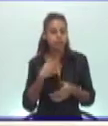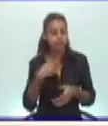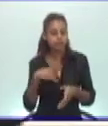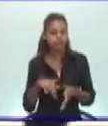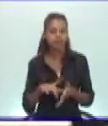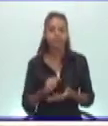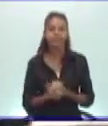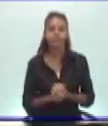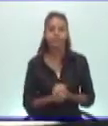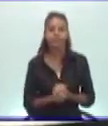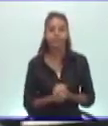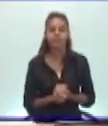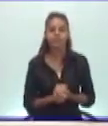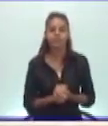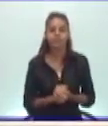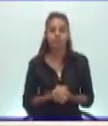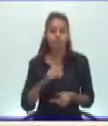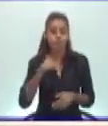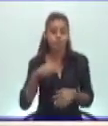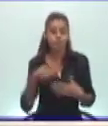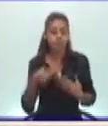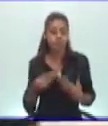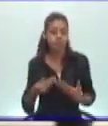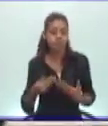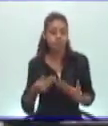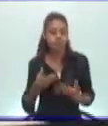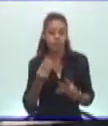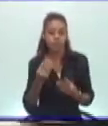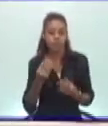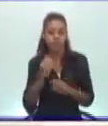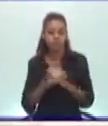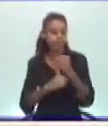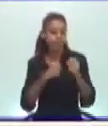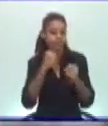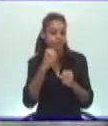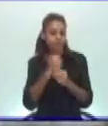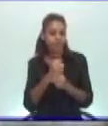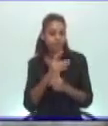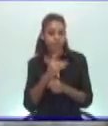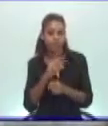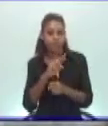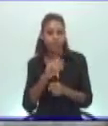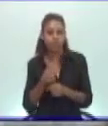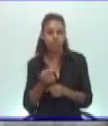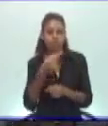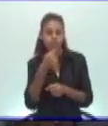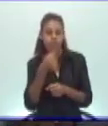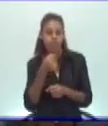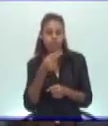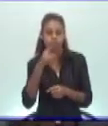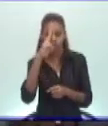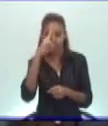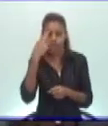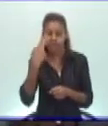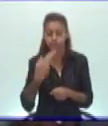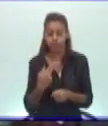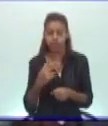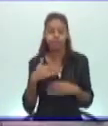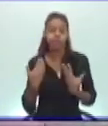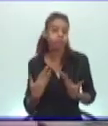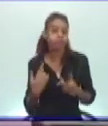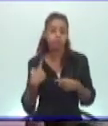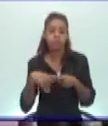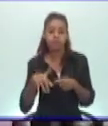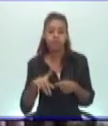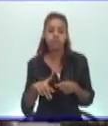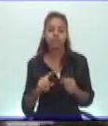En las sociedades modernas, muchas drogas son utilizadas clínicamente. Pero, por desgracia, el